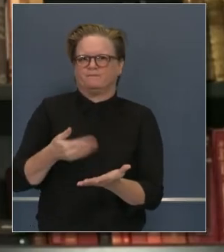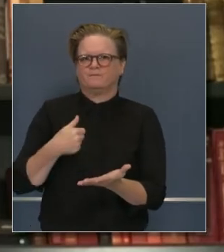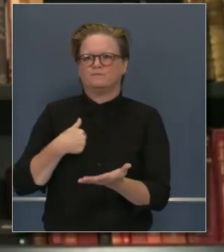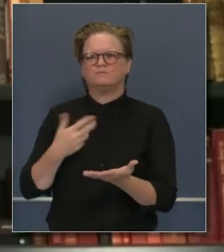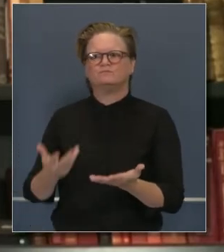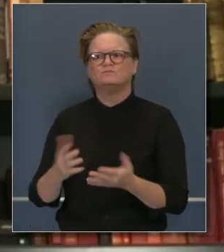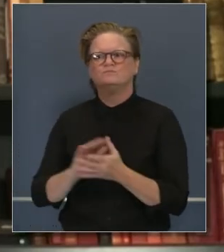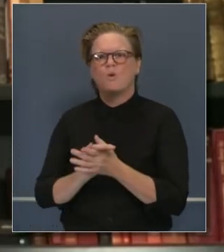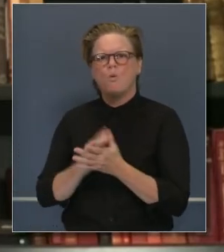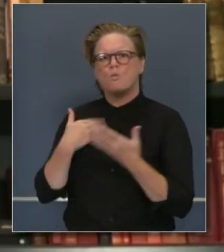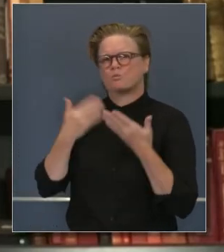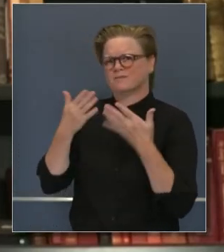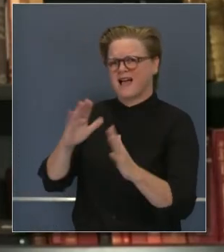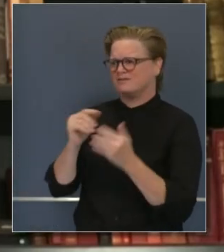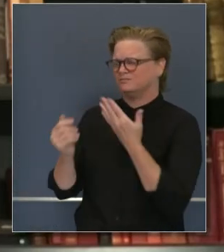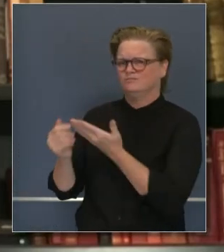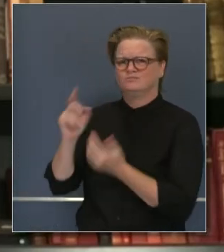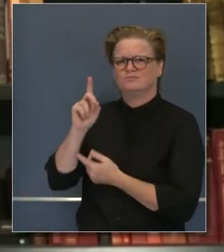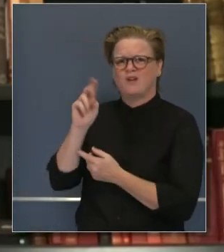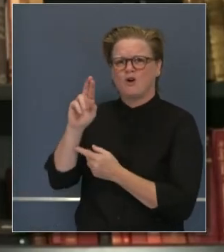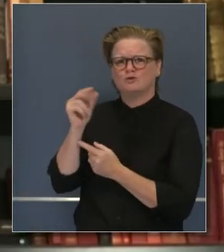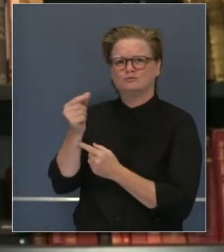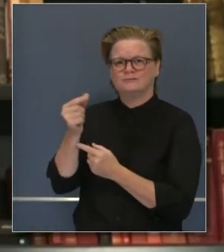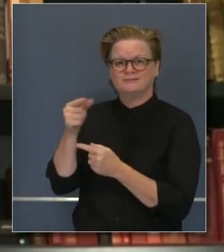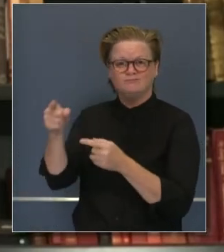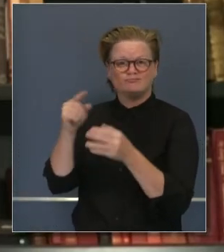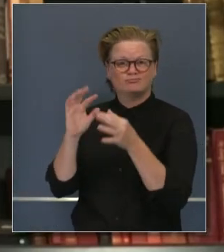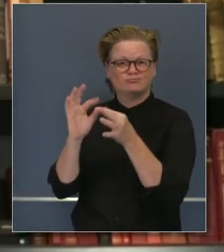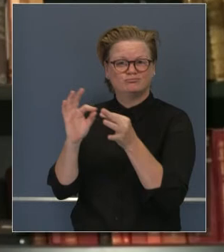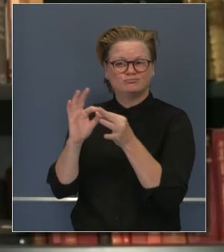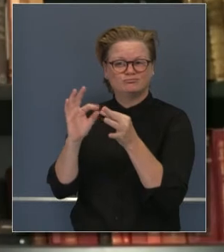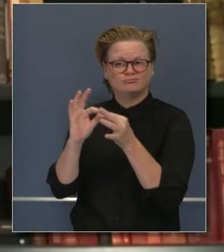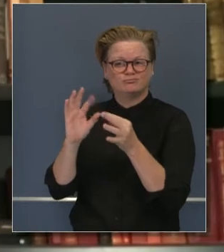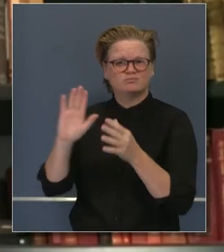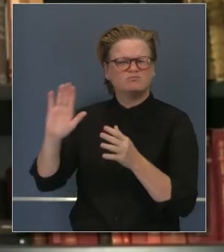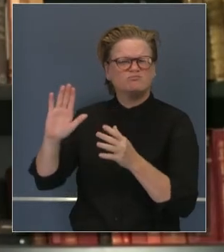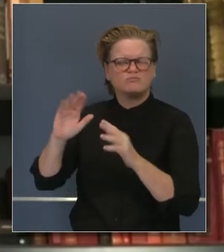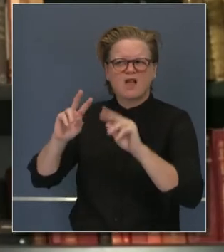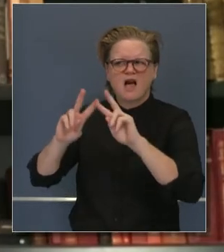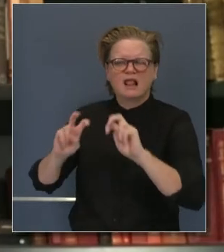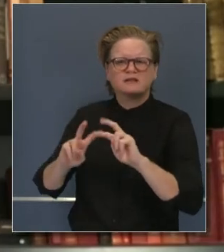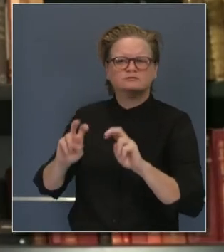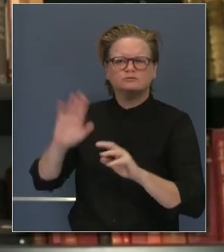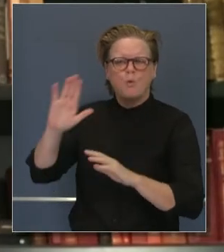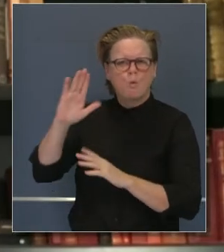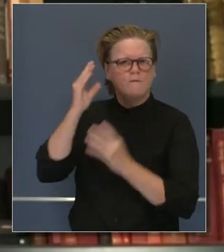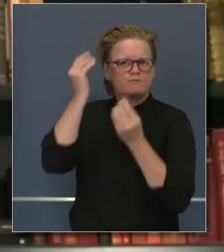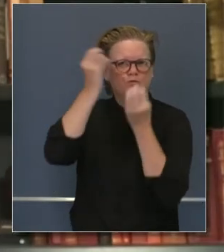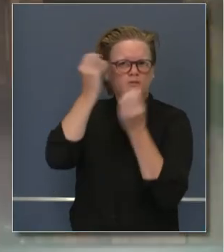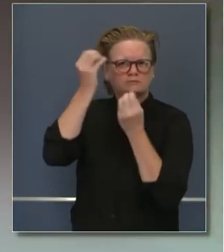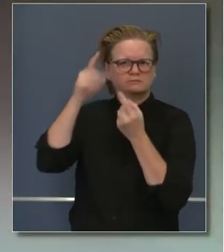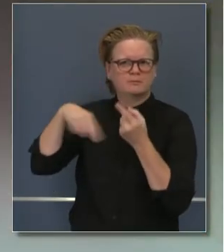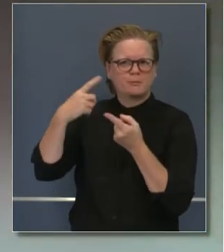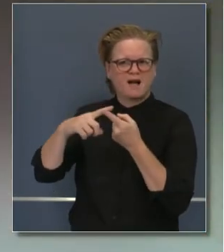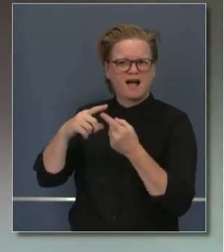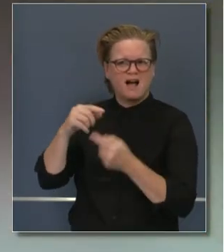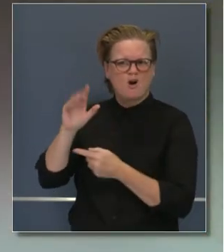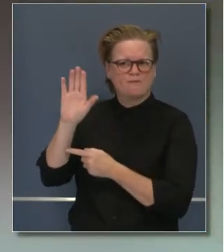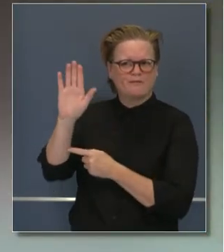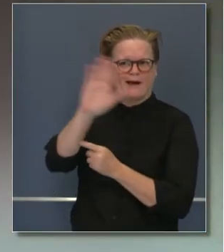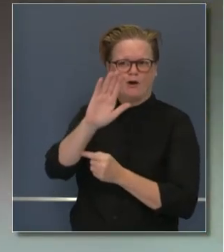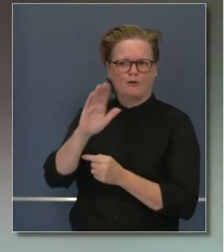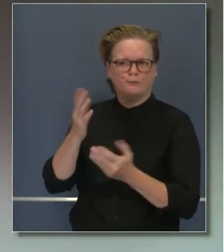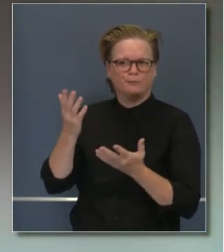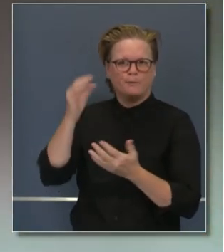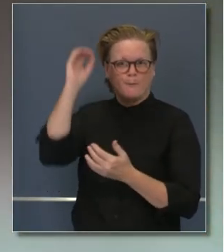con esto. El doctor Cali puede hablar más específicamente sobre su análisis independiente y no solo en análisis que se hizo en esos tres estudios que